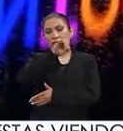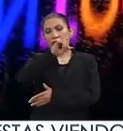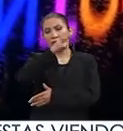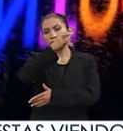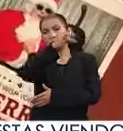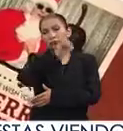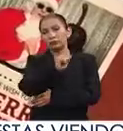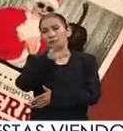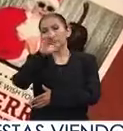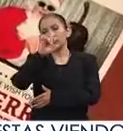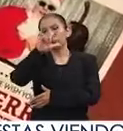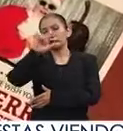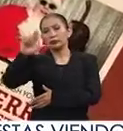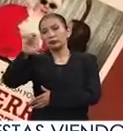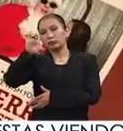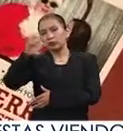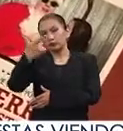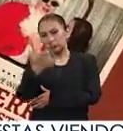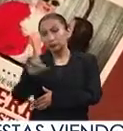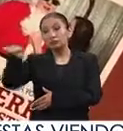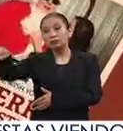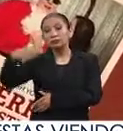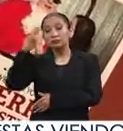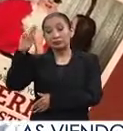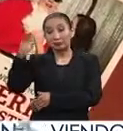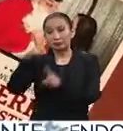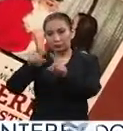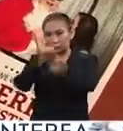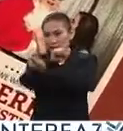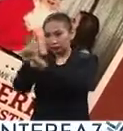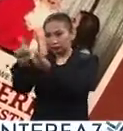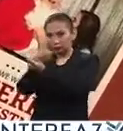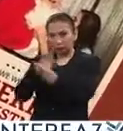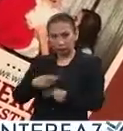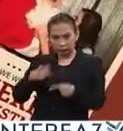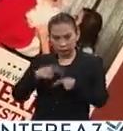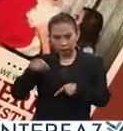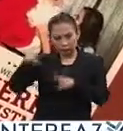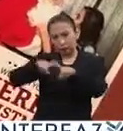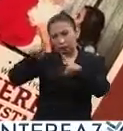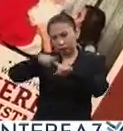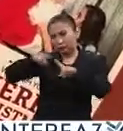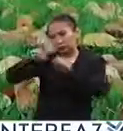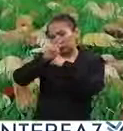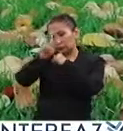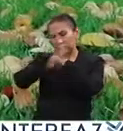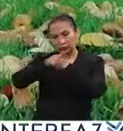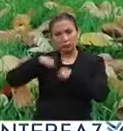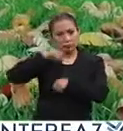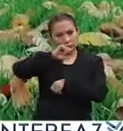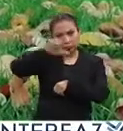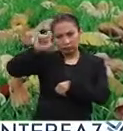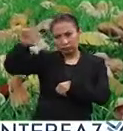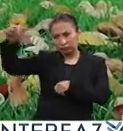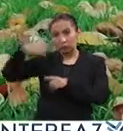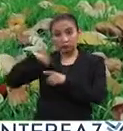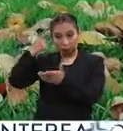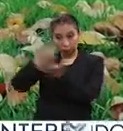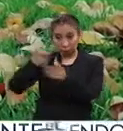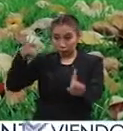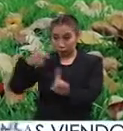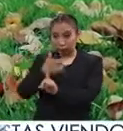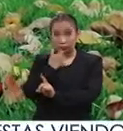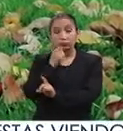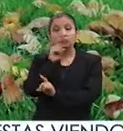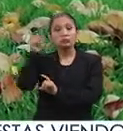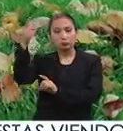una universidad donde interactuamos con diferentes personas de diferentes nacionalidades, de profesiones, porque no solamente era